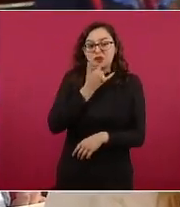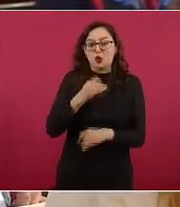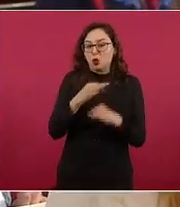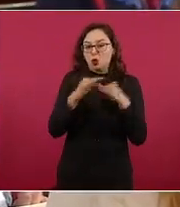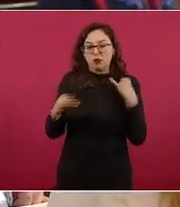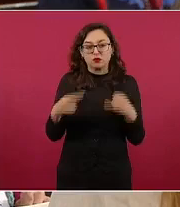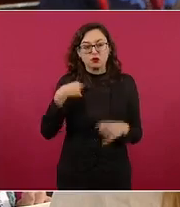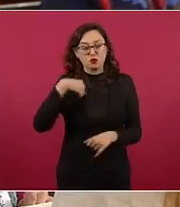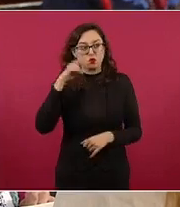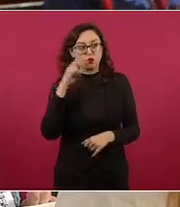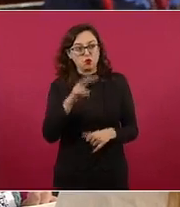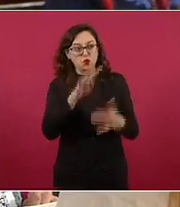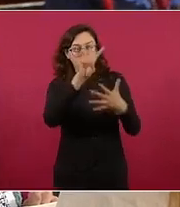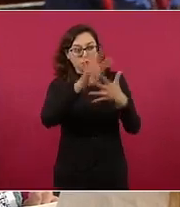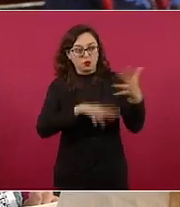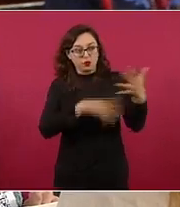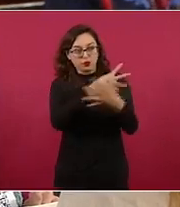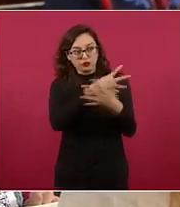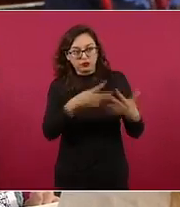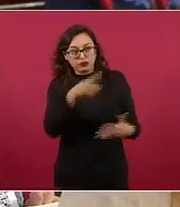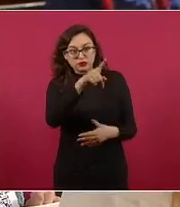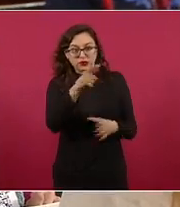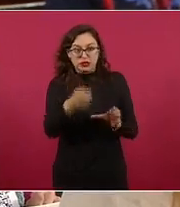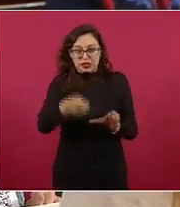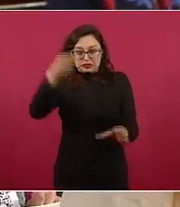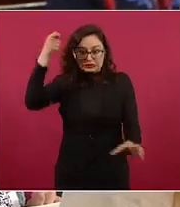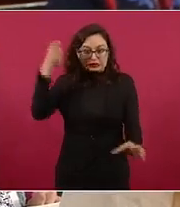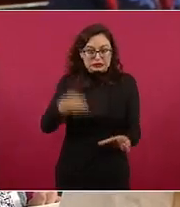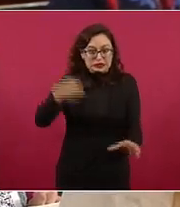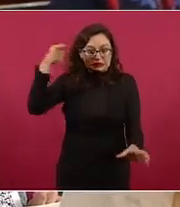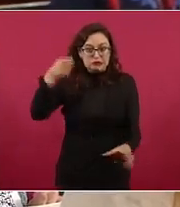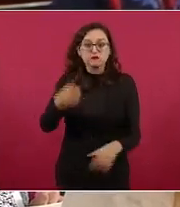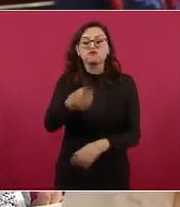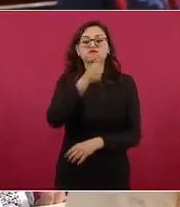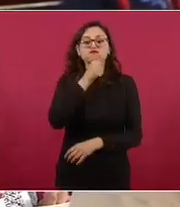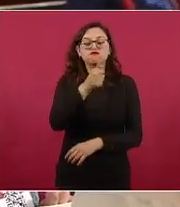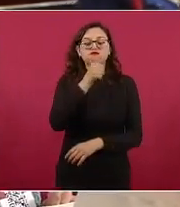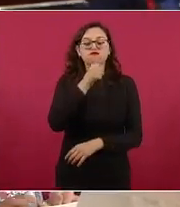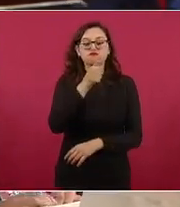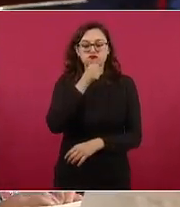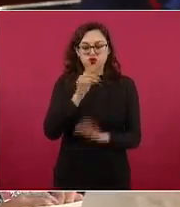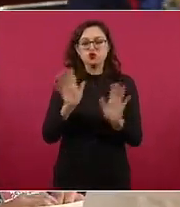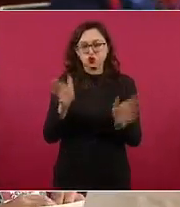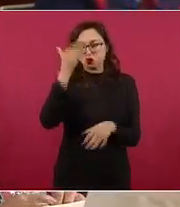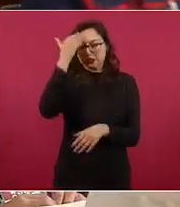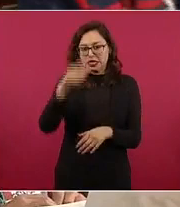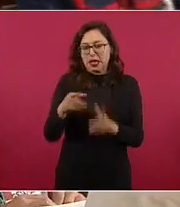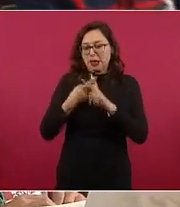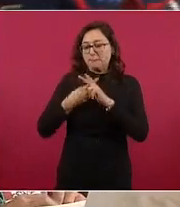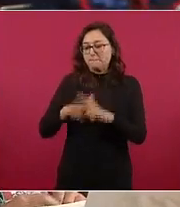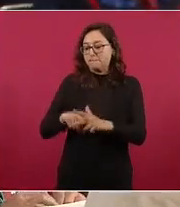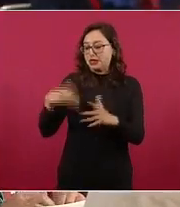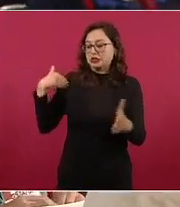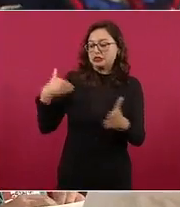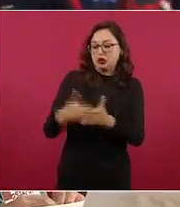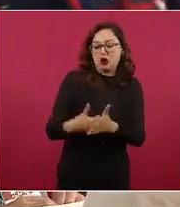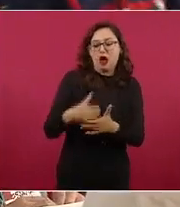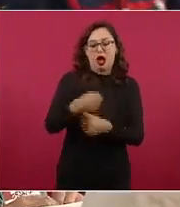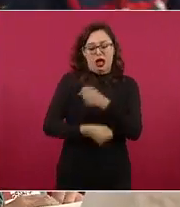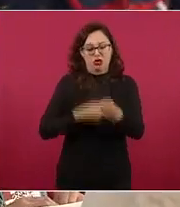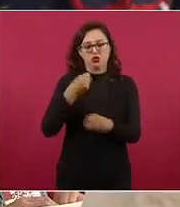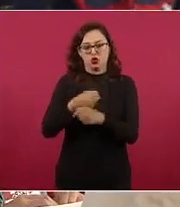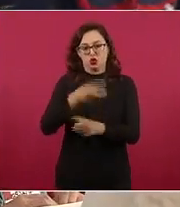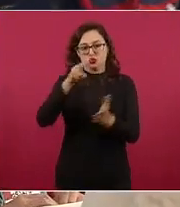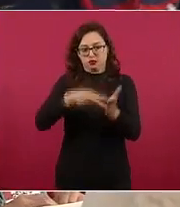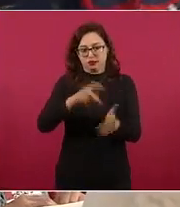zero sentenciados no hay ninguno de los casos yo sé que son de este año pero eso siempre ha sido un gran problema con